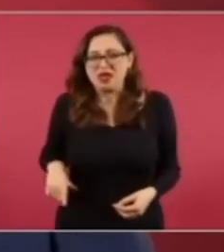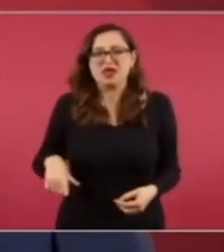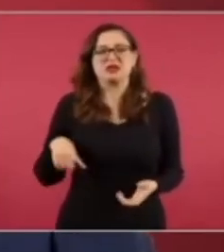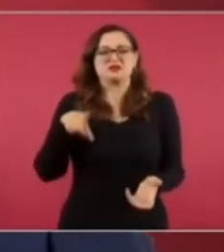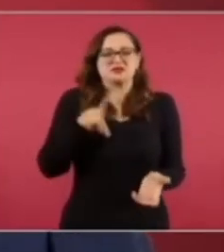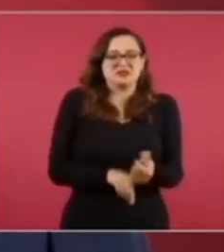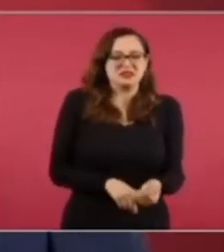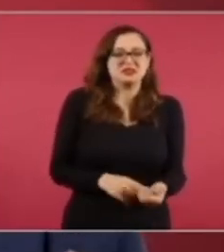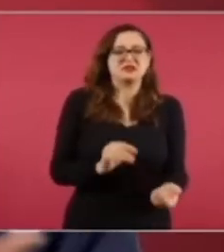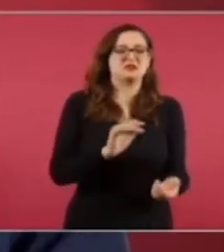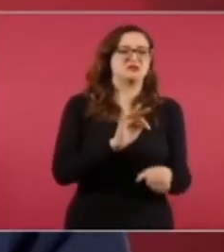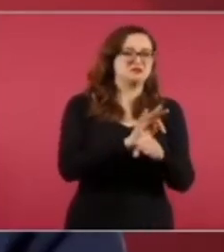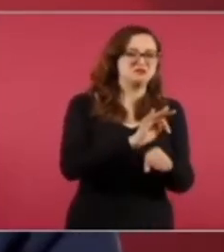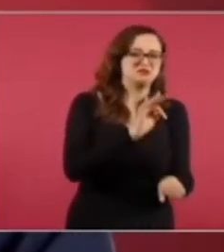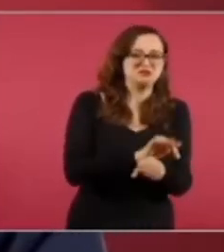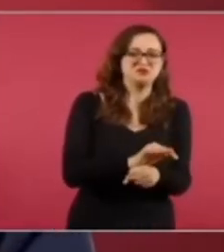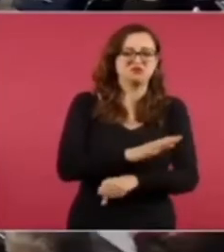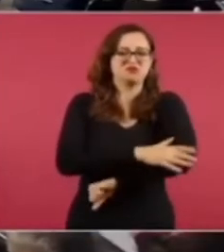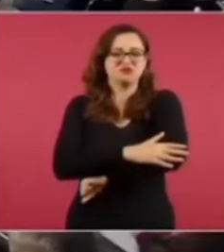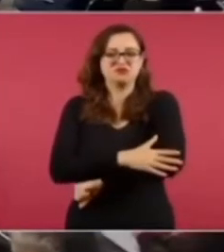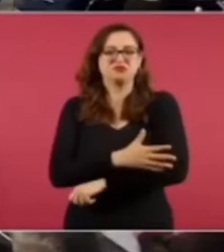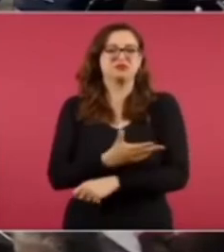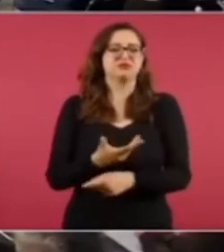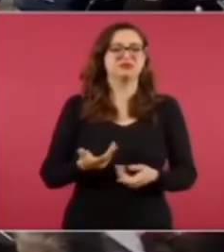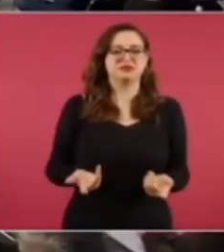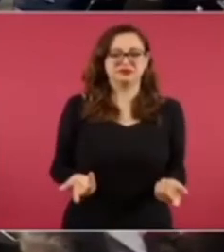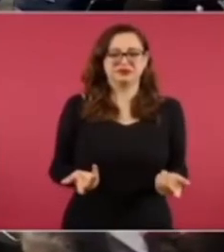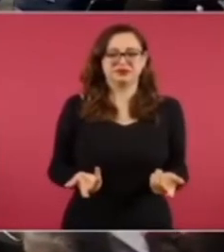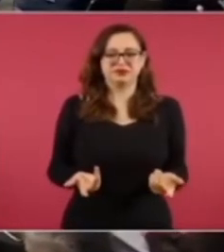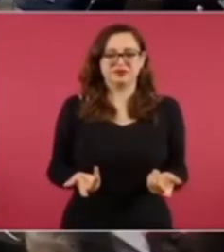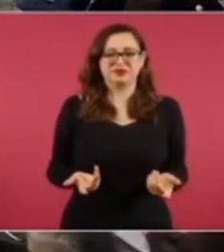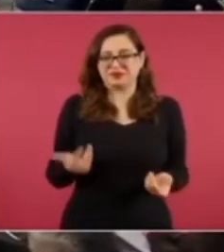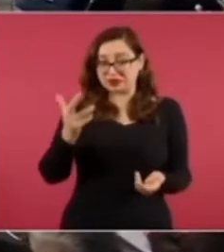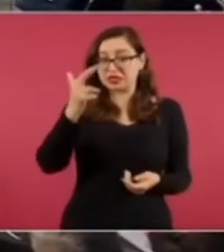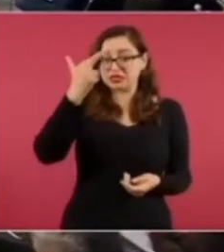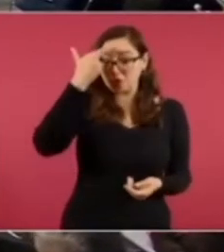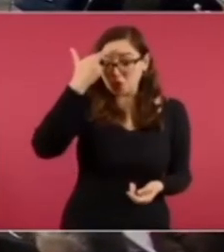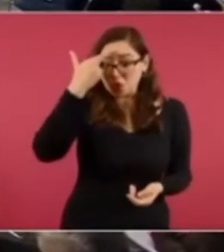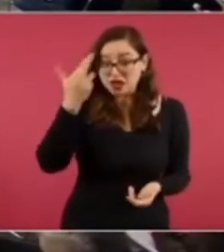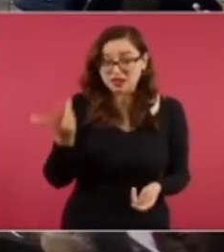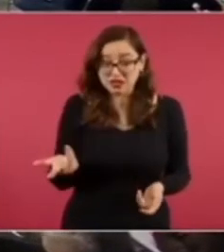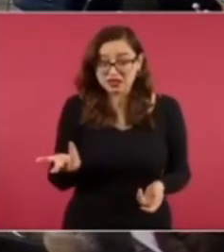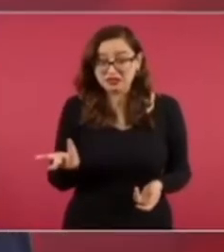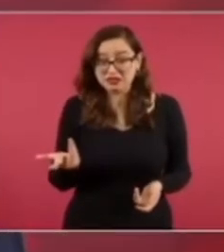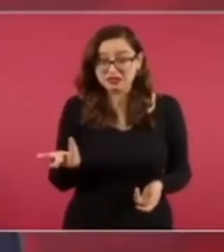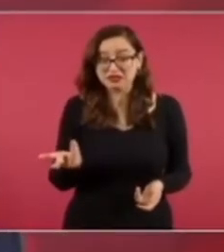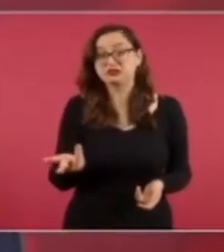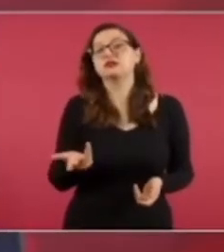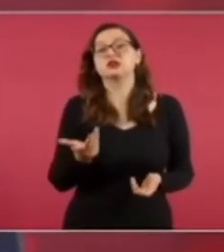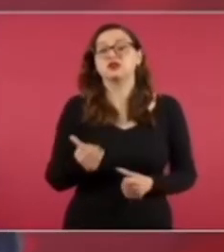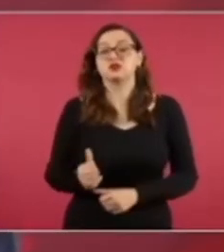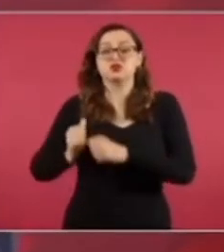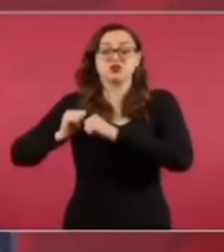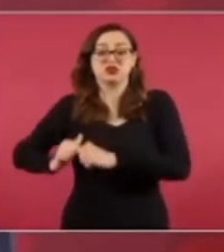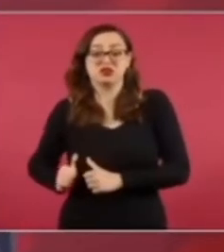Acuérdense cómo se vinculaba la autoridad con la delincuencia,